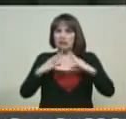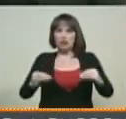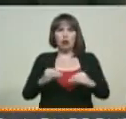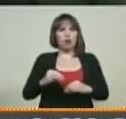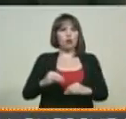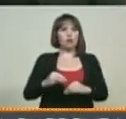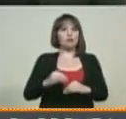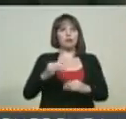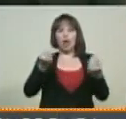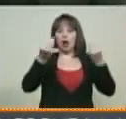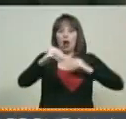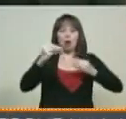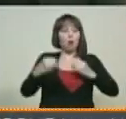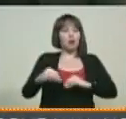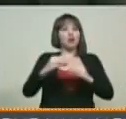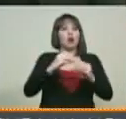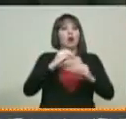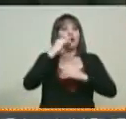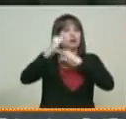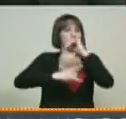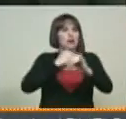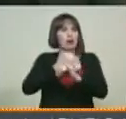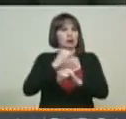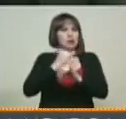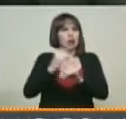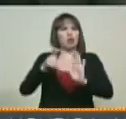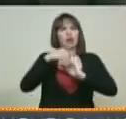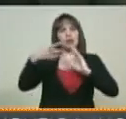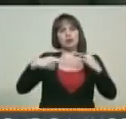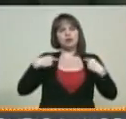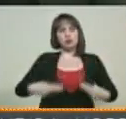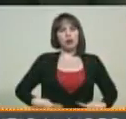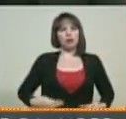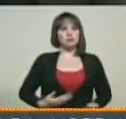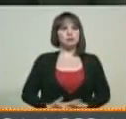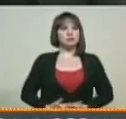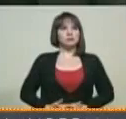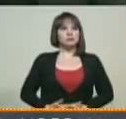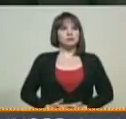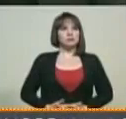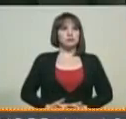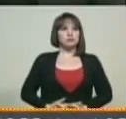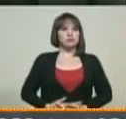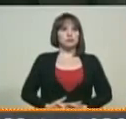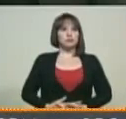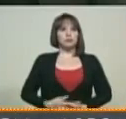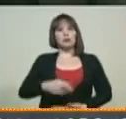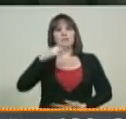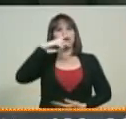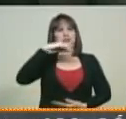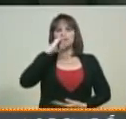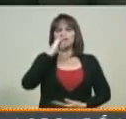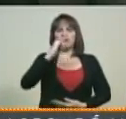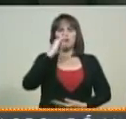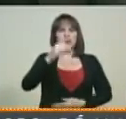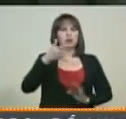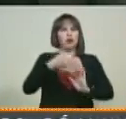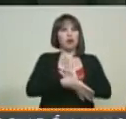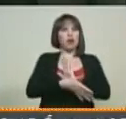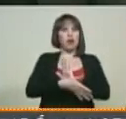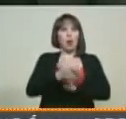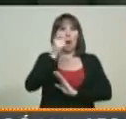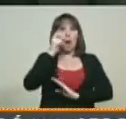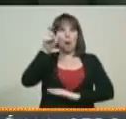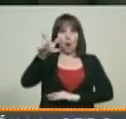el ámbito de los pactos internacionales en materia de los derechos humanos. En palabras de este representante, el señor Vaca